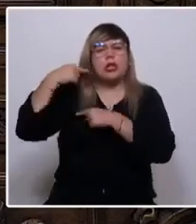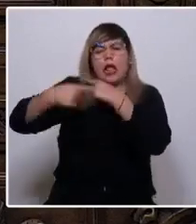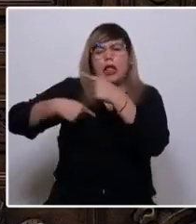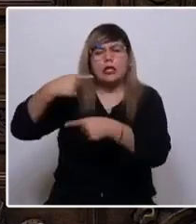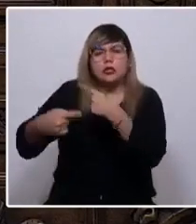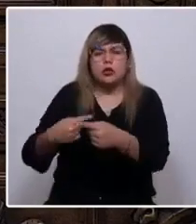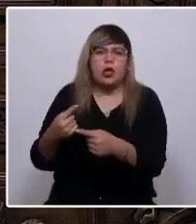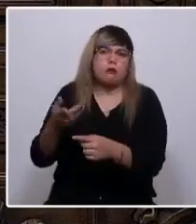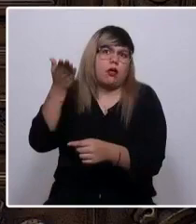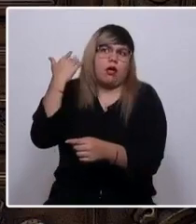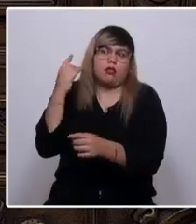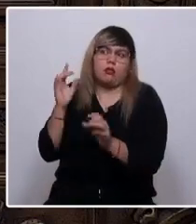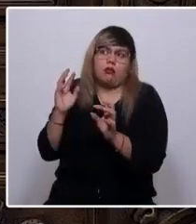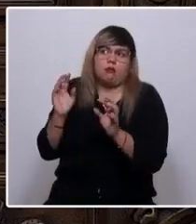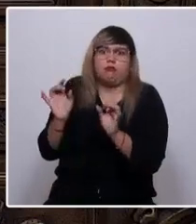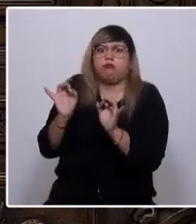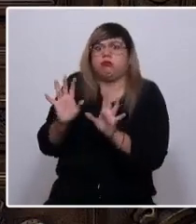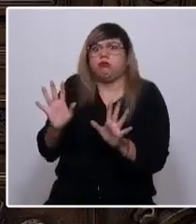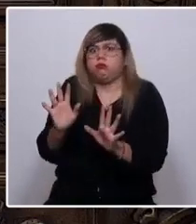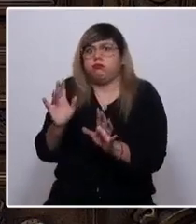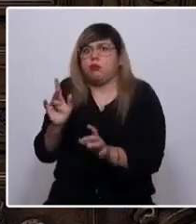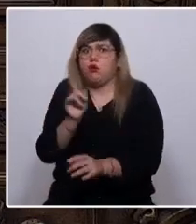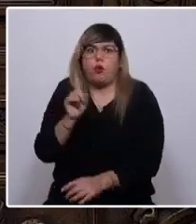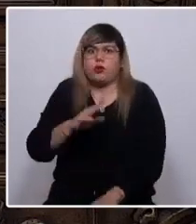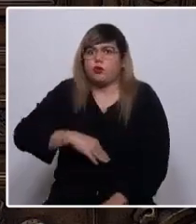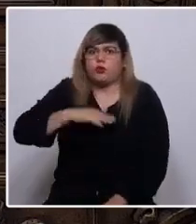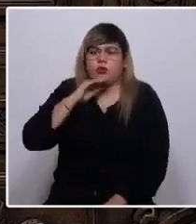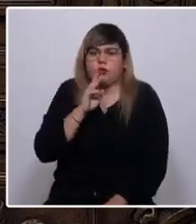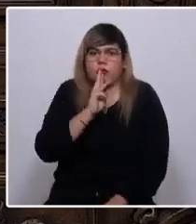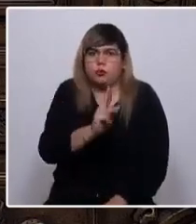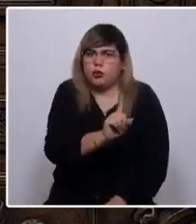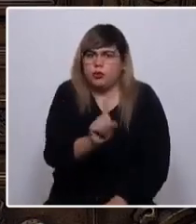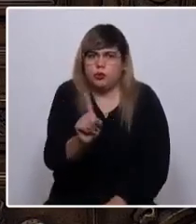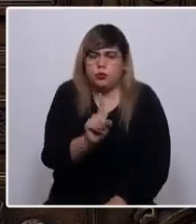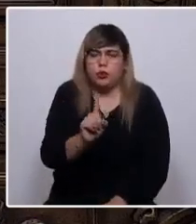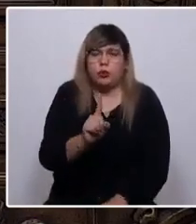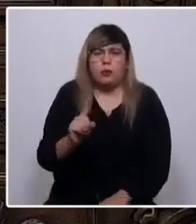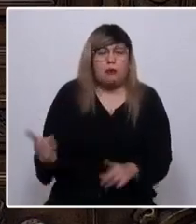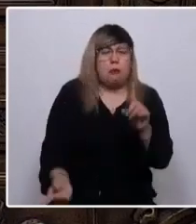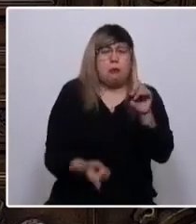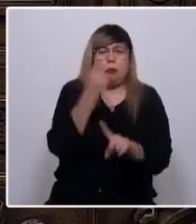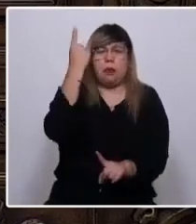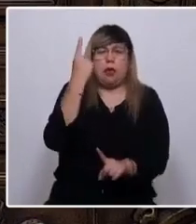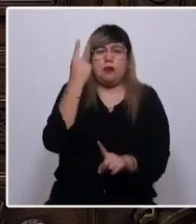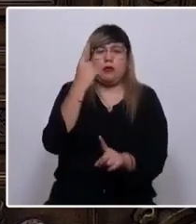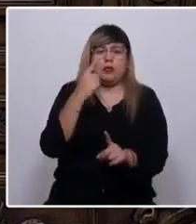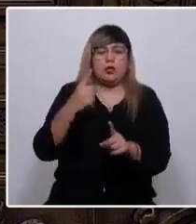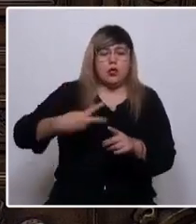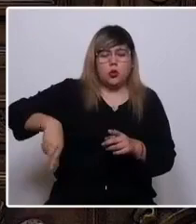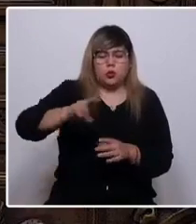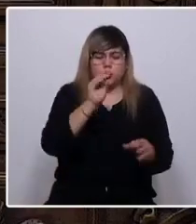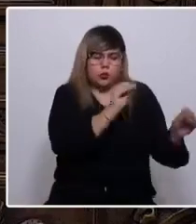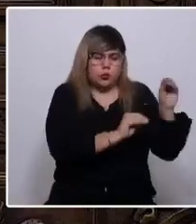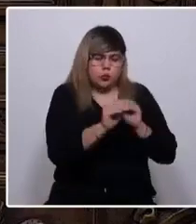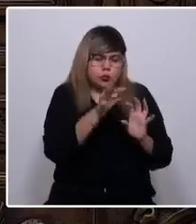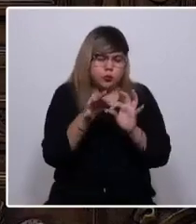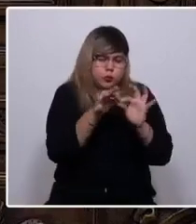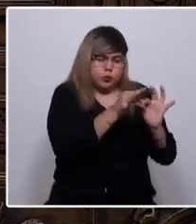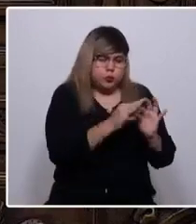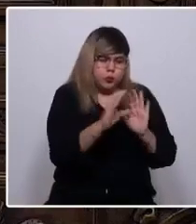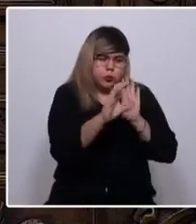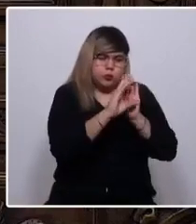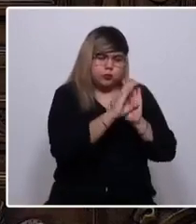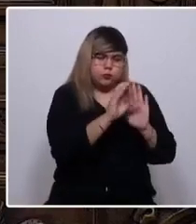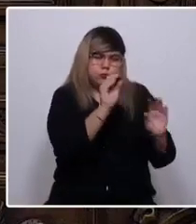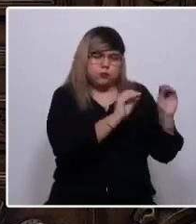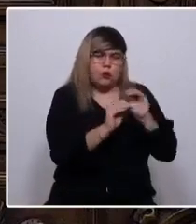alguna vez lo fue, no es ya suficiente. Por primera vez caminamos hacia una Constitución hecha de muchas voces